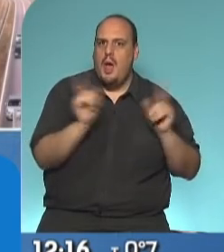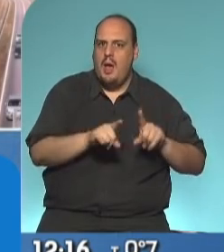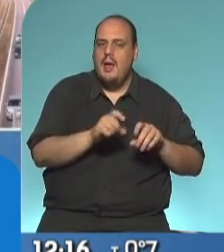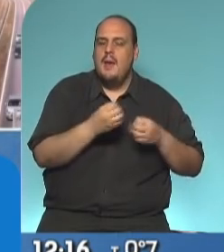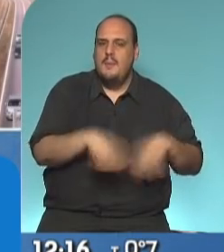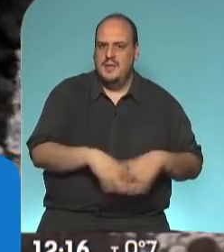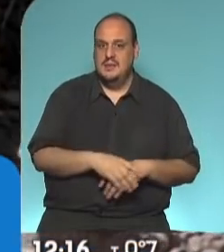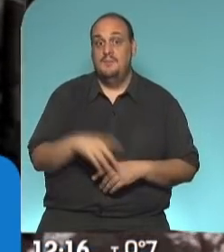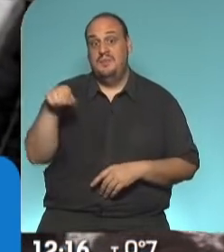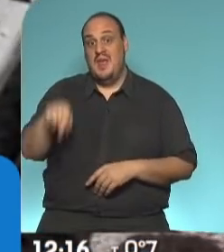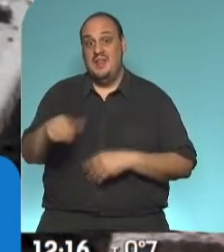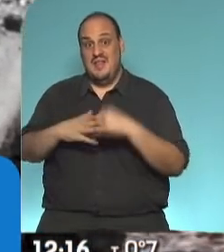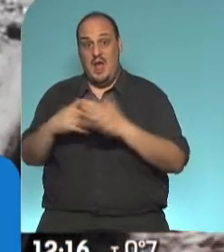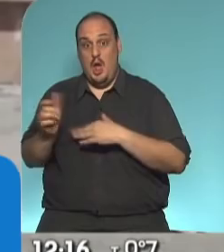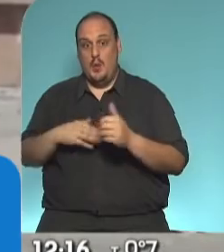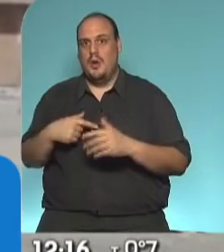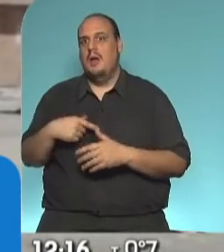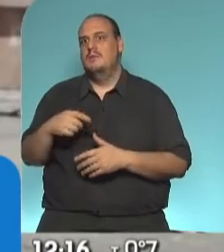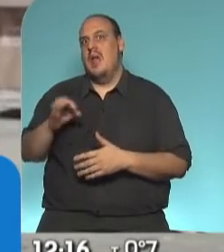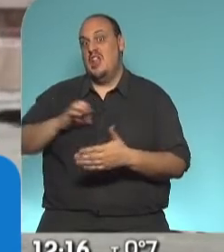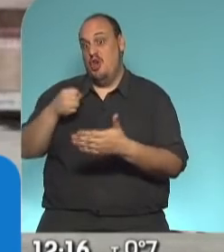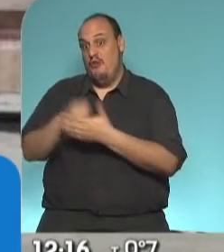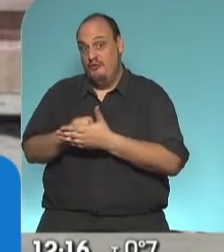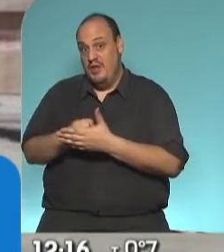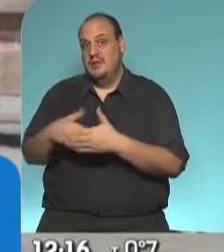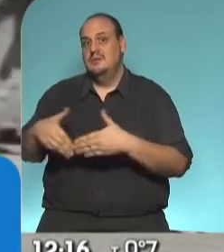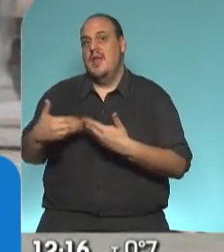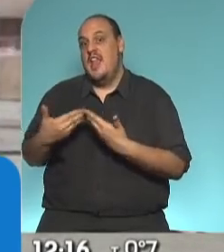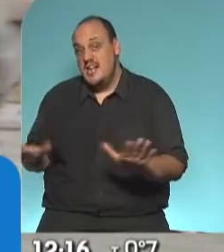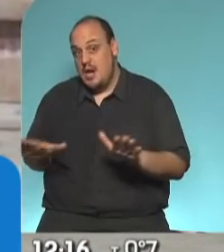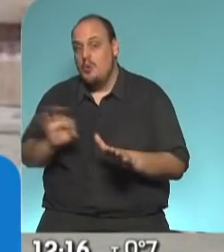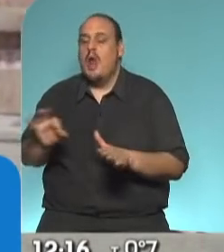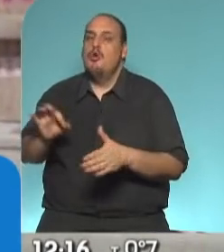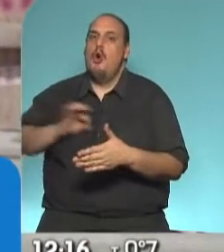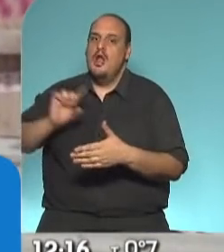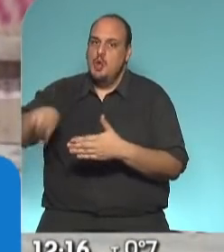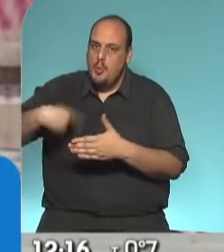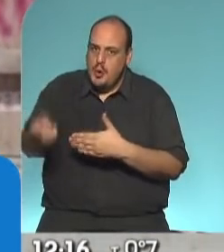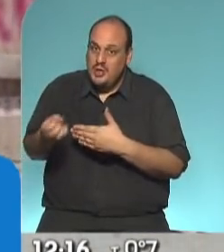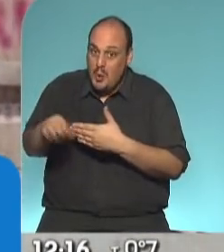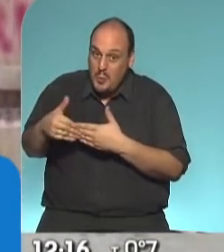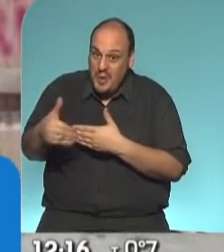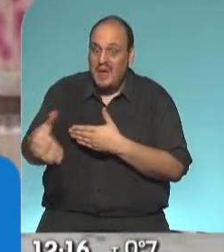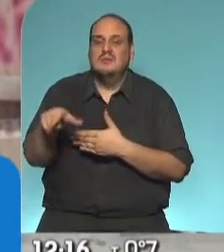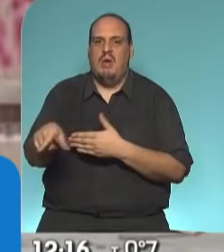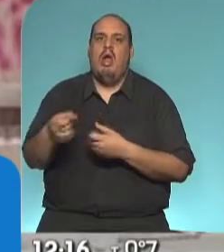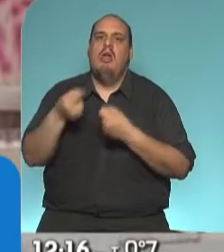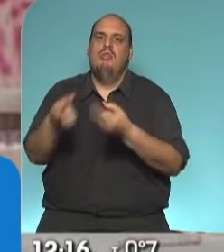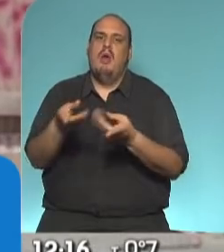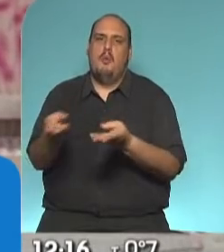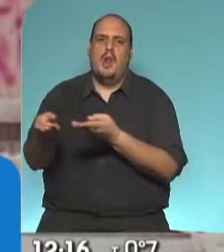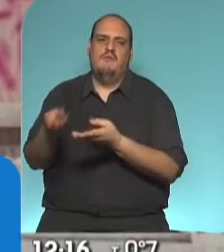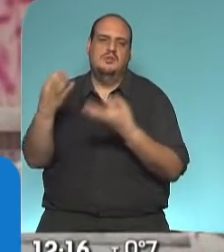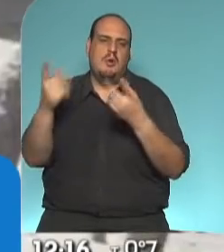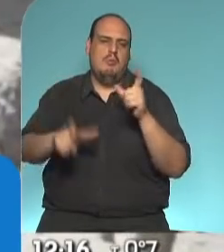pronto a inaugurar, si Dios quiere, a fin de año o a principios del año que viene, va a beneficiar a muchísima gente. Pero